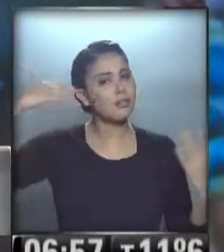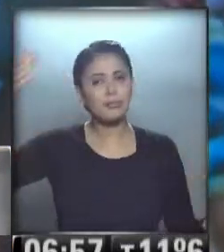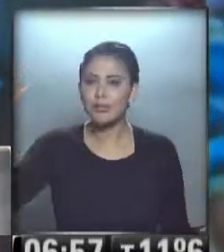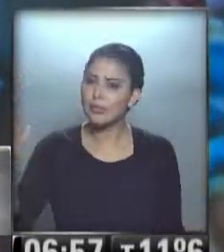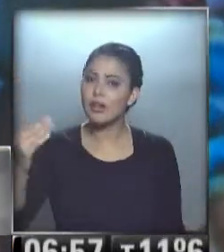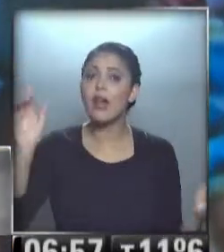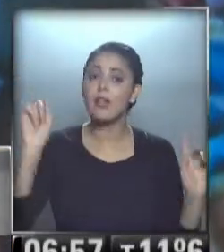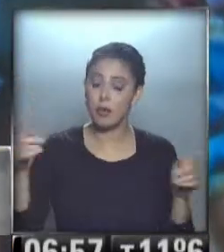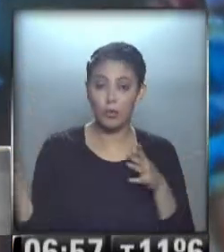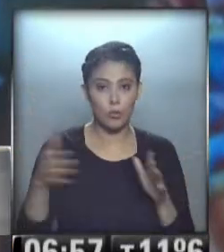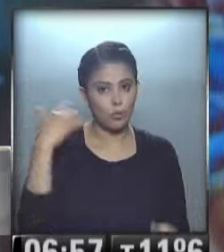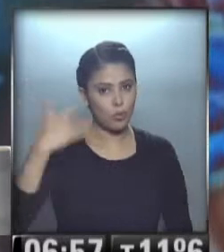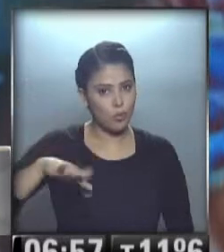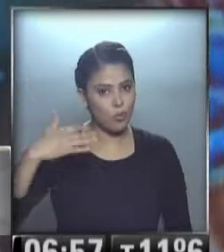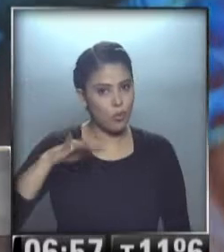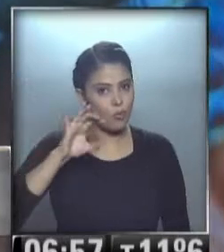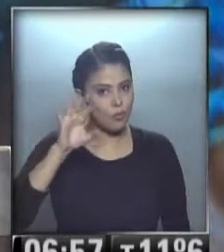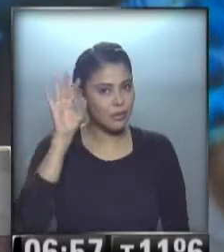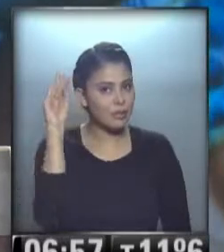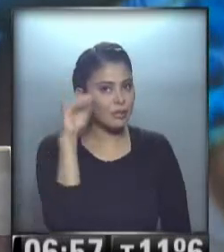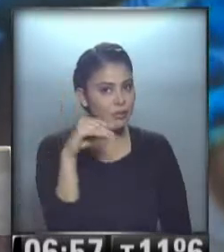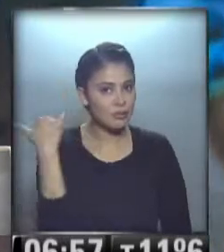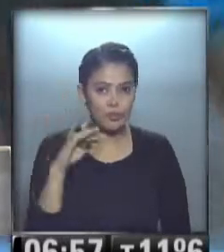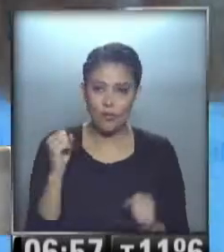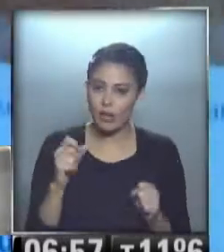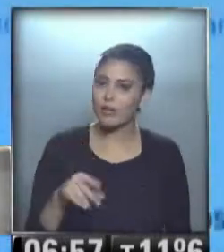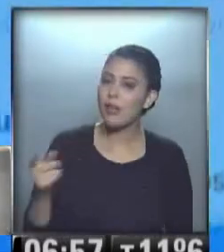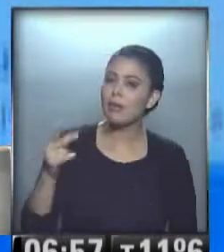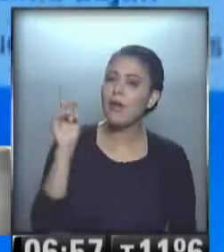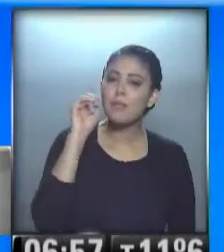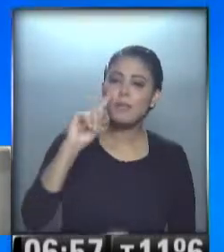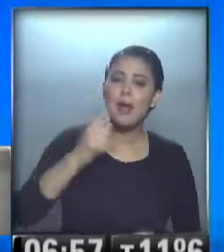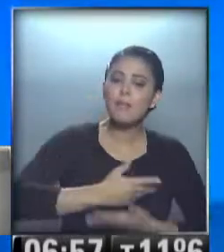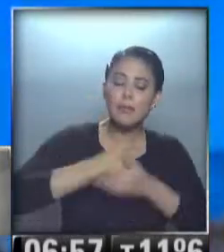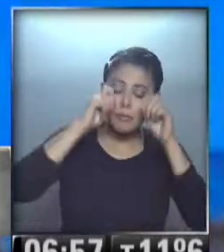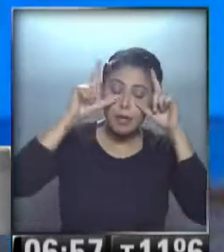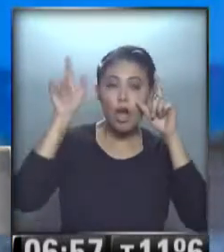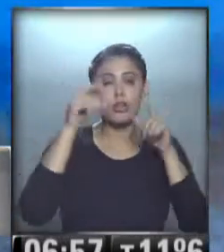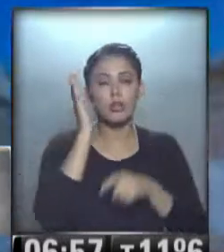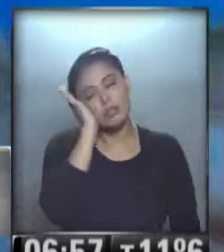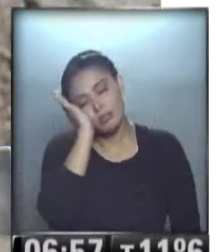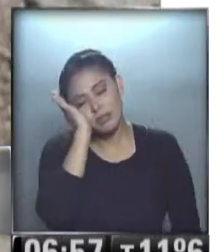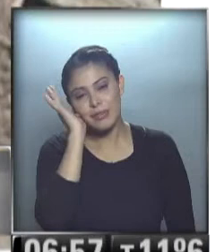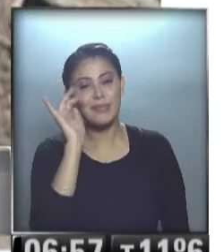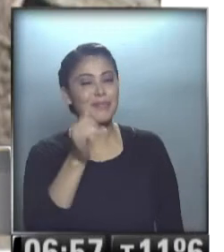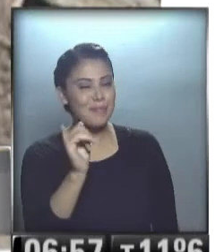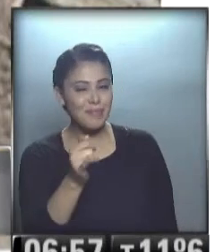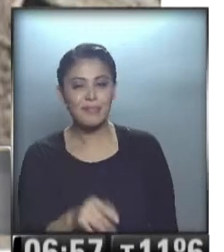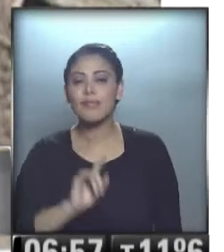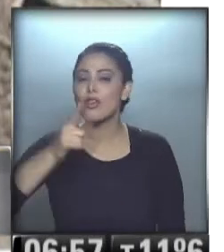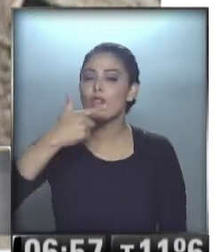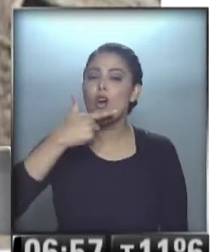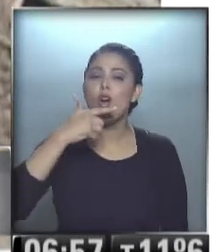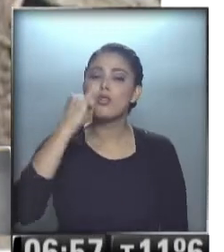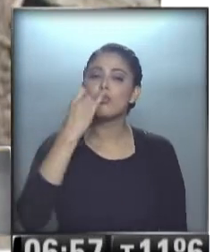Y el viento, ¿eh? Un viento bastante fuerte por allí. La bebé es la única despierta. Los demás, dormidísimos. Dormen. Zulma Luján,